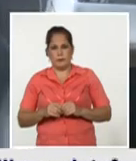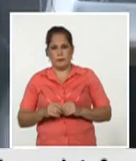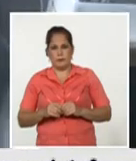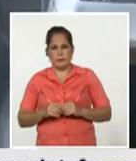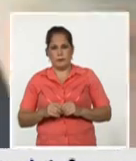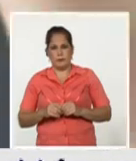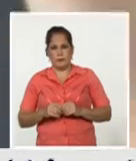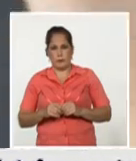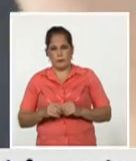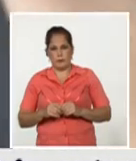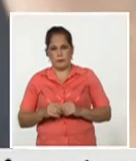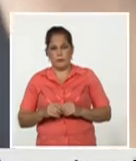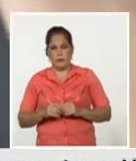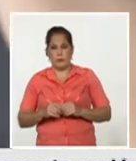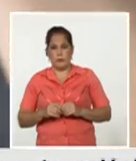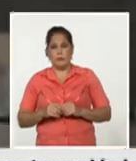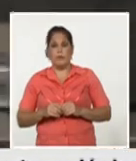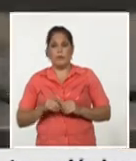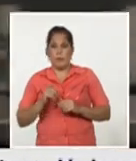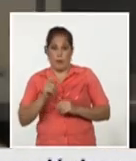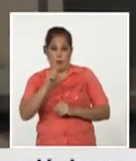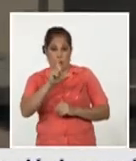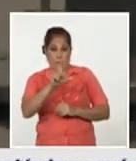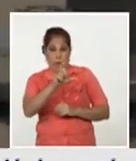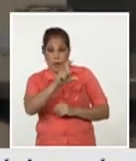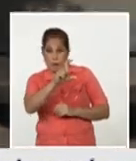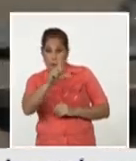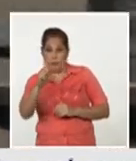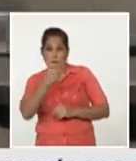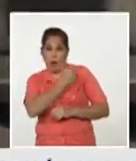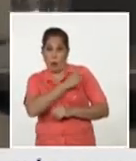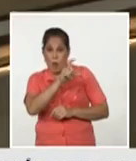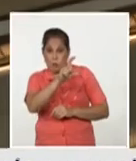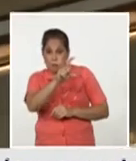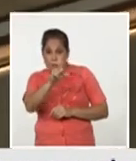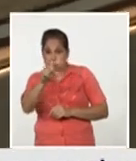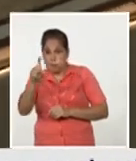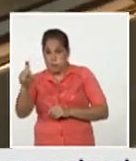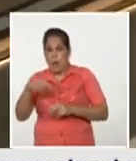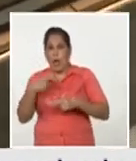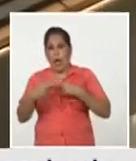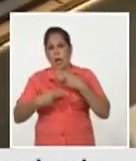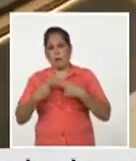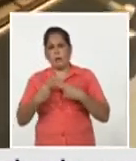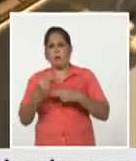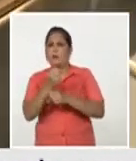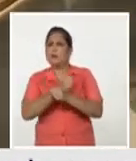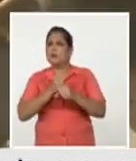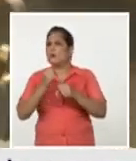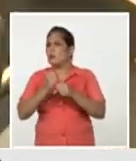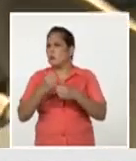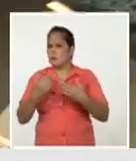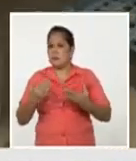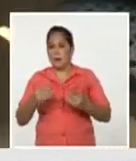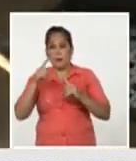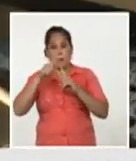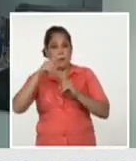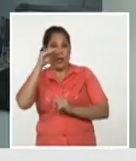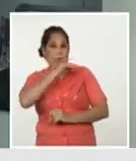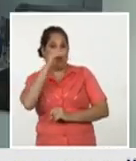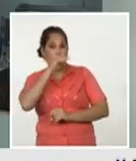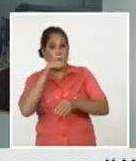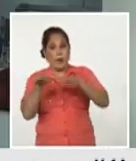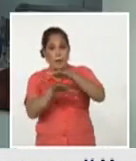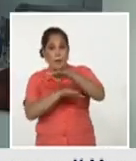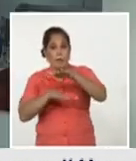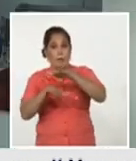los candidatos vacunales que hemos estado desarrollando utilizan como tecnología de plataforma lo que